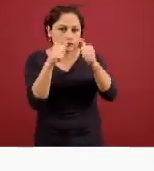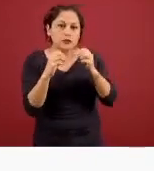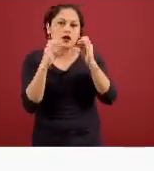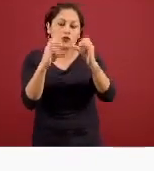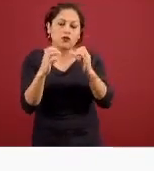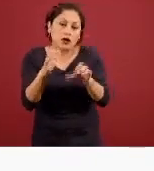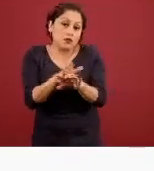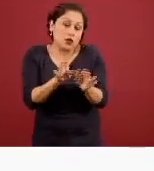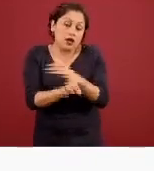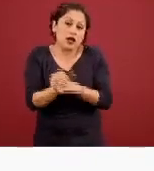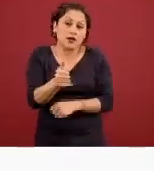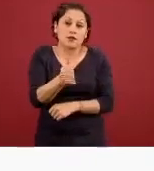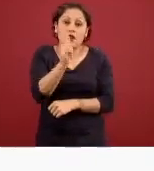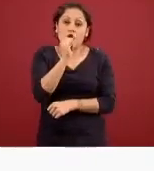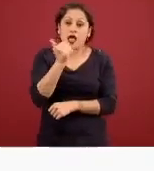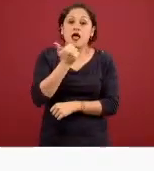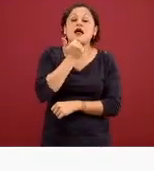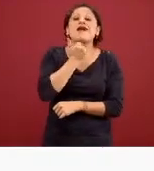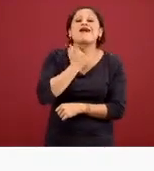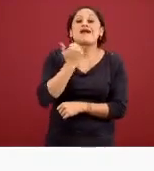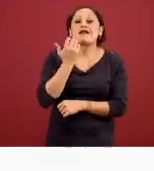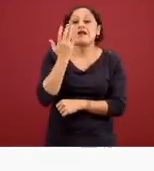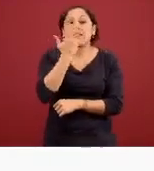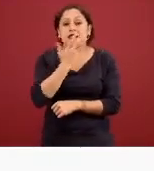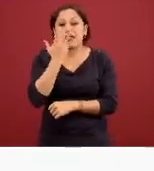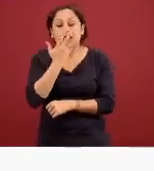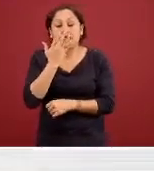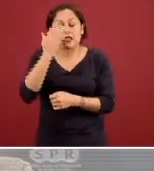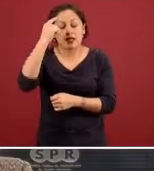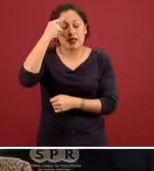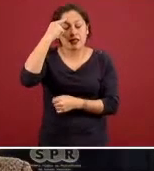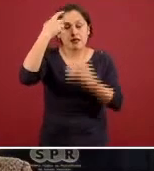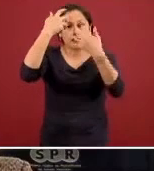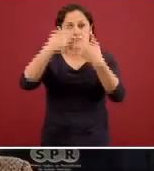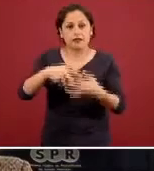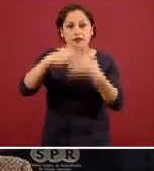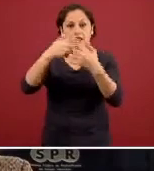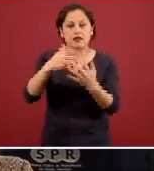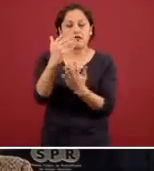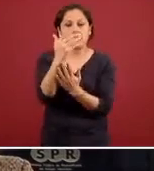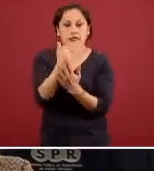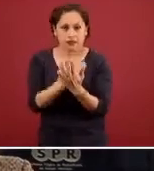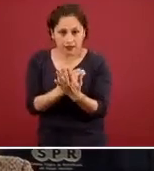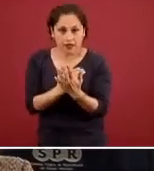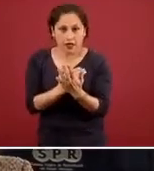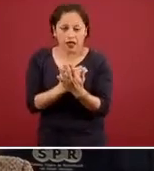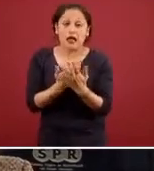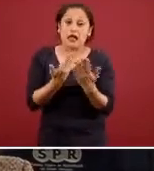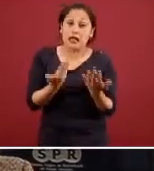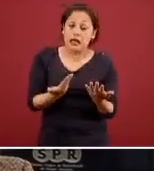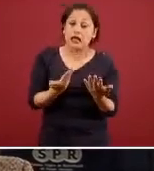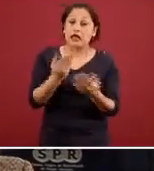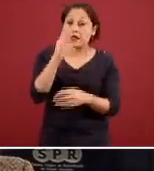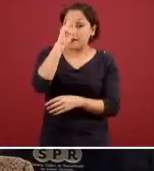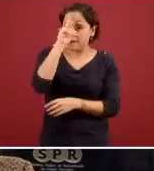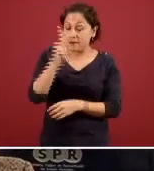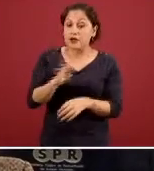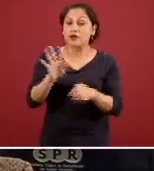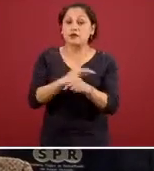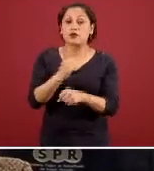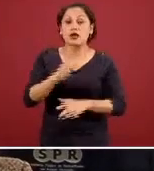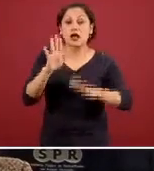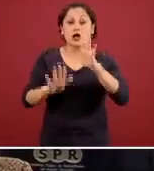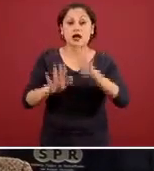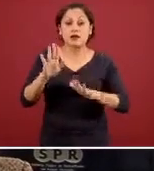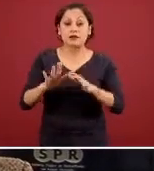nervioso central nos impediría tener la inteligencia la capacidad de respuesta la manera de seguir coadyuvando con este